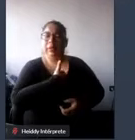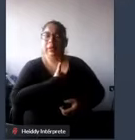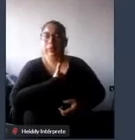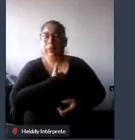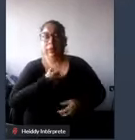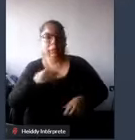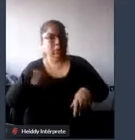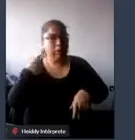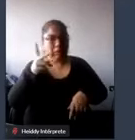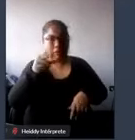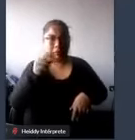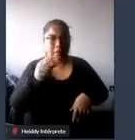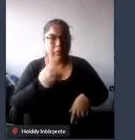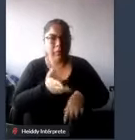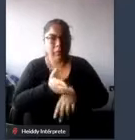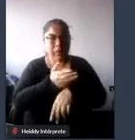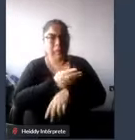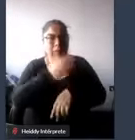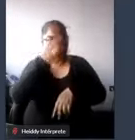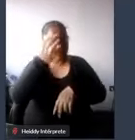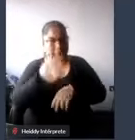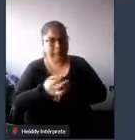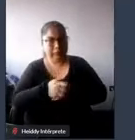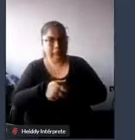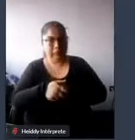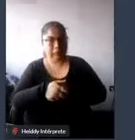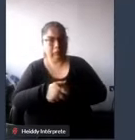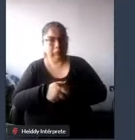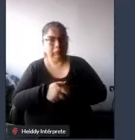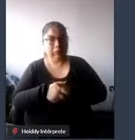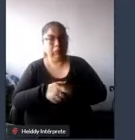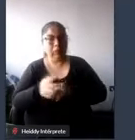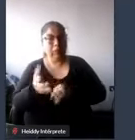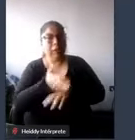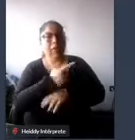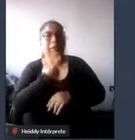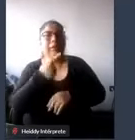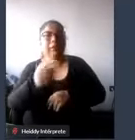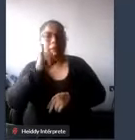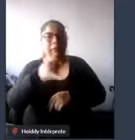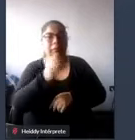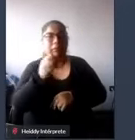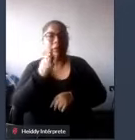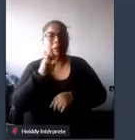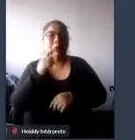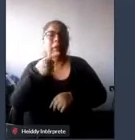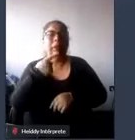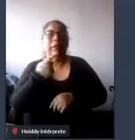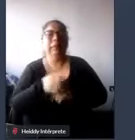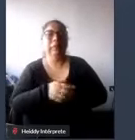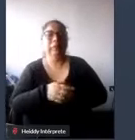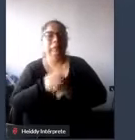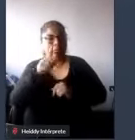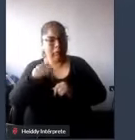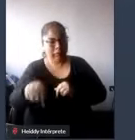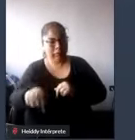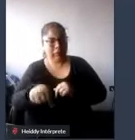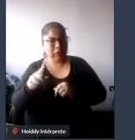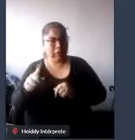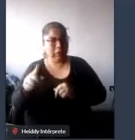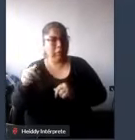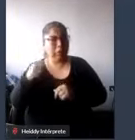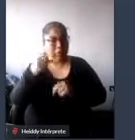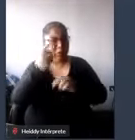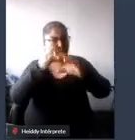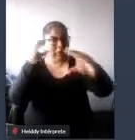produzca lo que lo que sucede con lo que ha comentado José porque eso no solamente se da en el transporte urbano